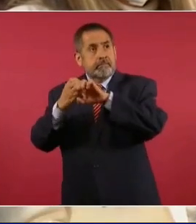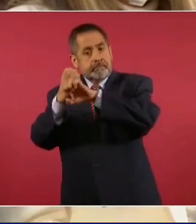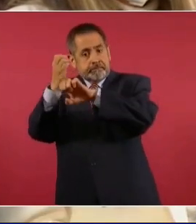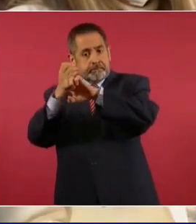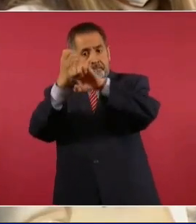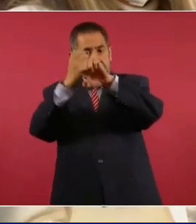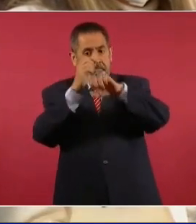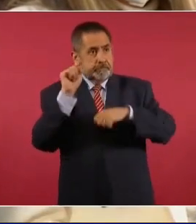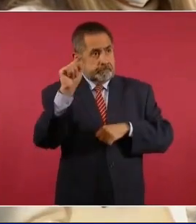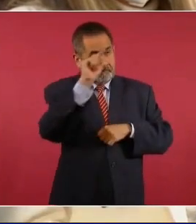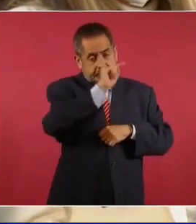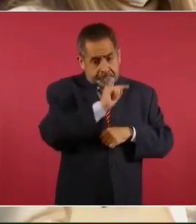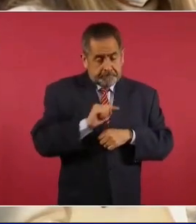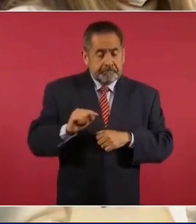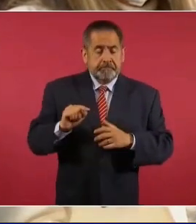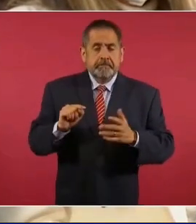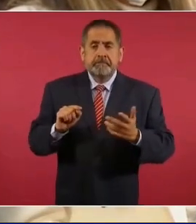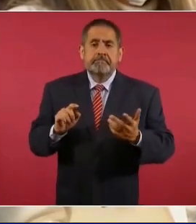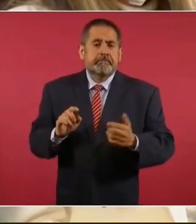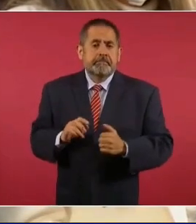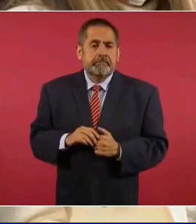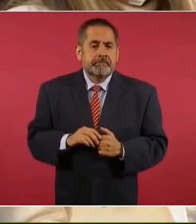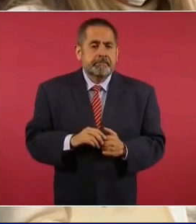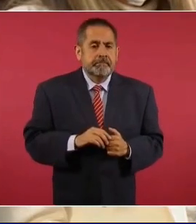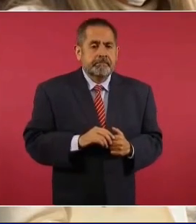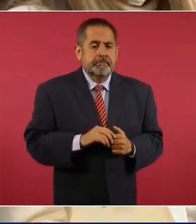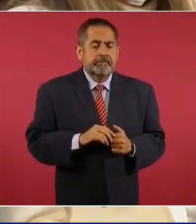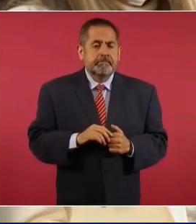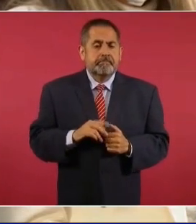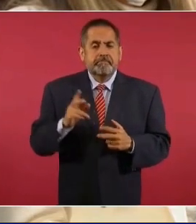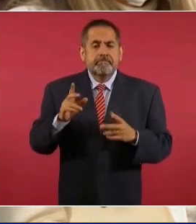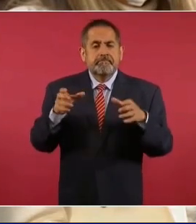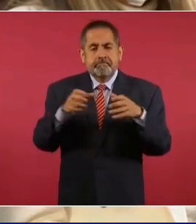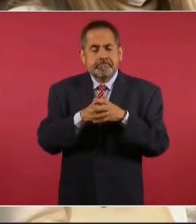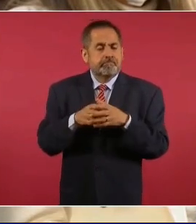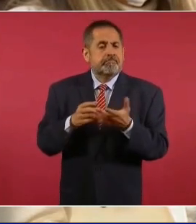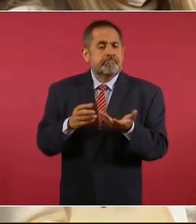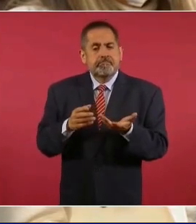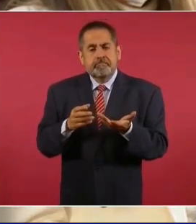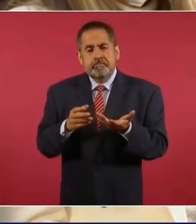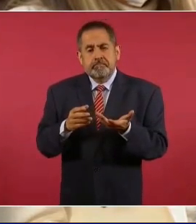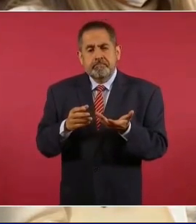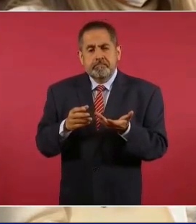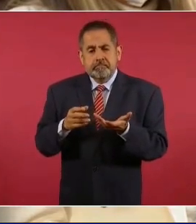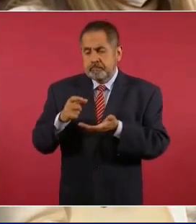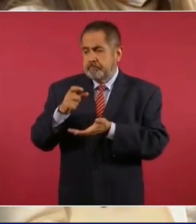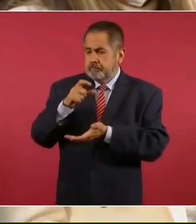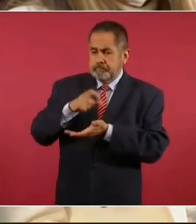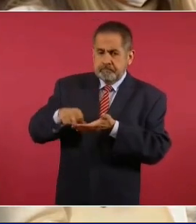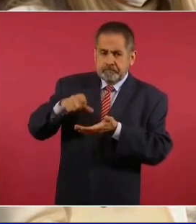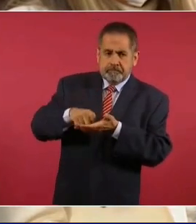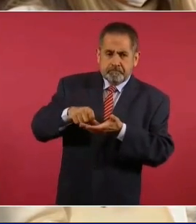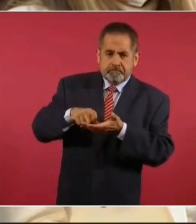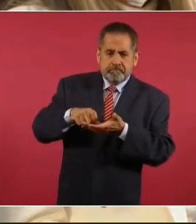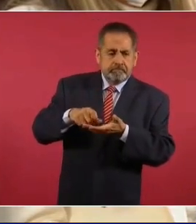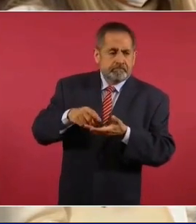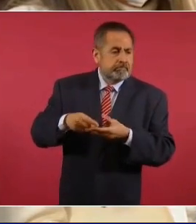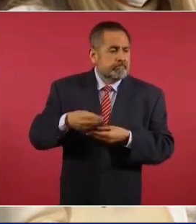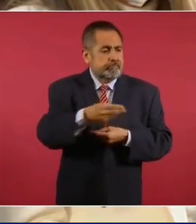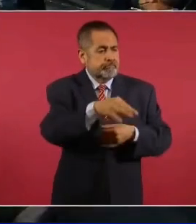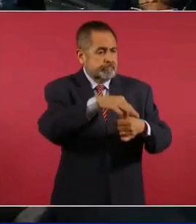convertido en centros de contención o centros de compra de elecciones,